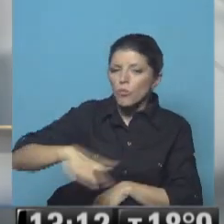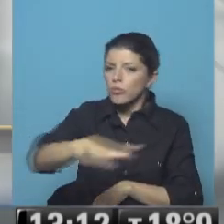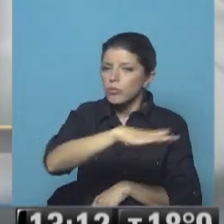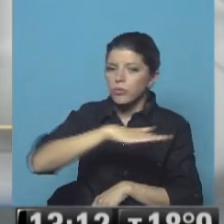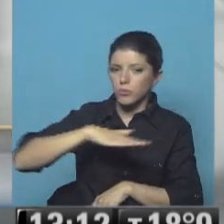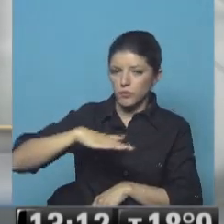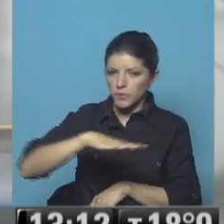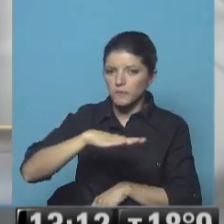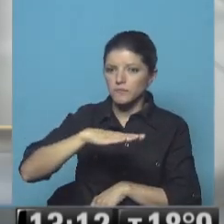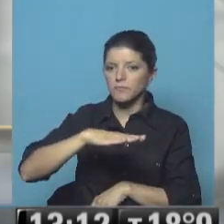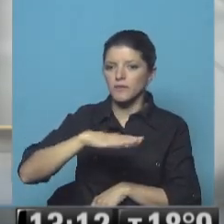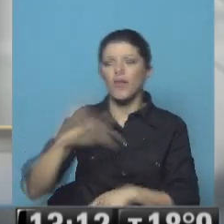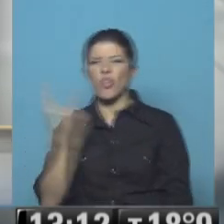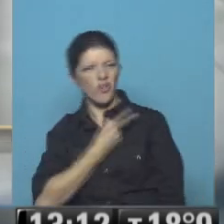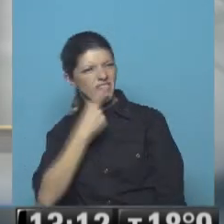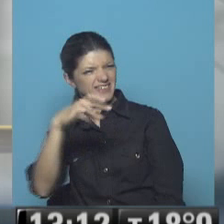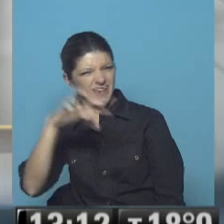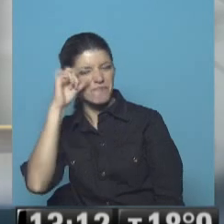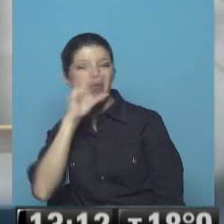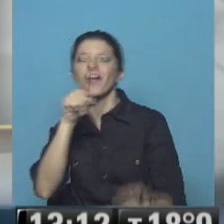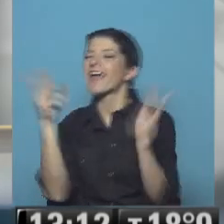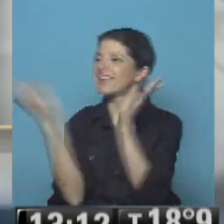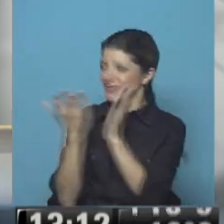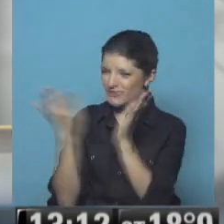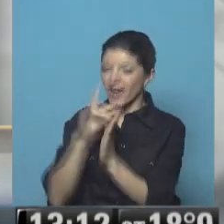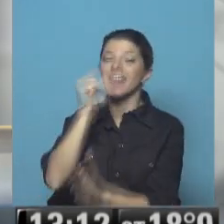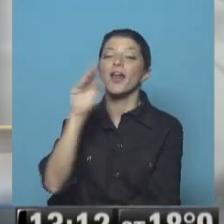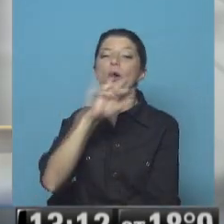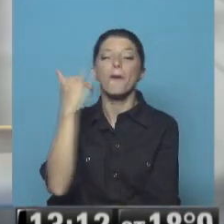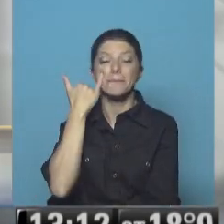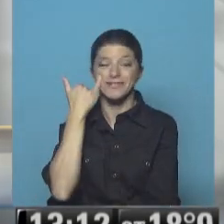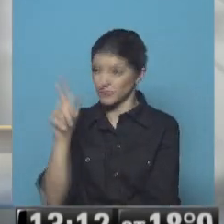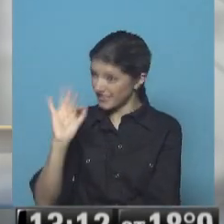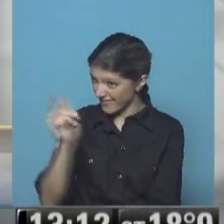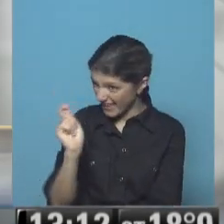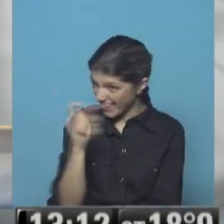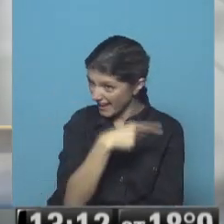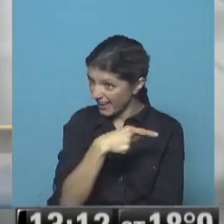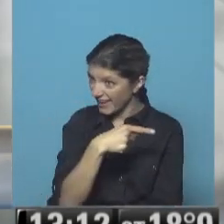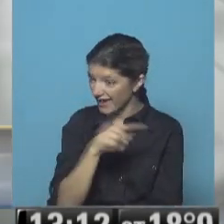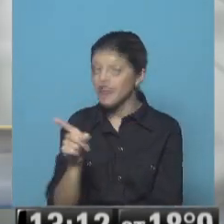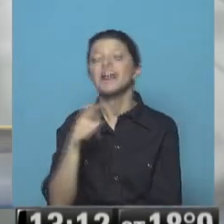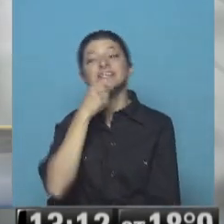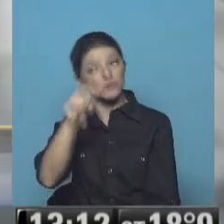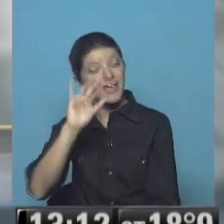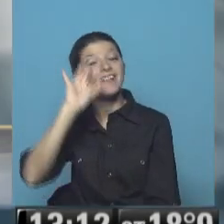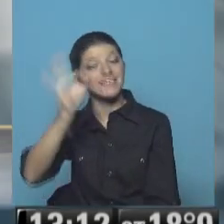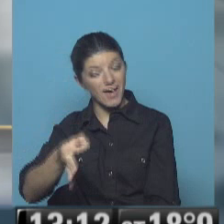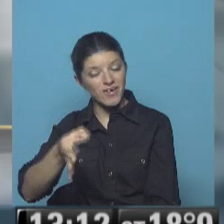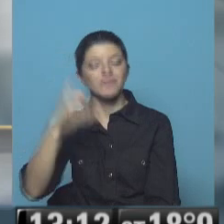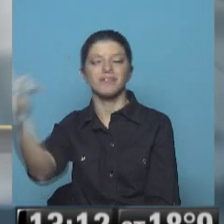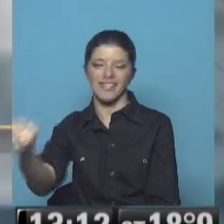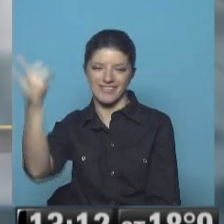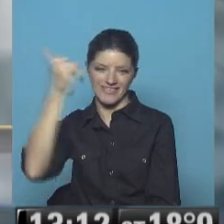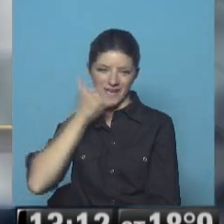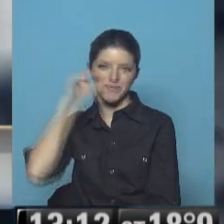Lincolnshire y estudió en el colegio Goldschmidt ¿sabe de quién se trata? ¿sabe de quién estamos hablando? si lo sabe comuníquese